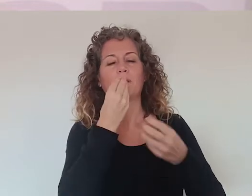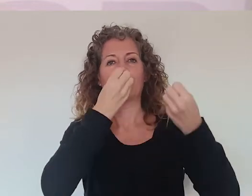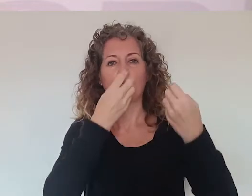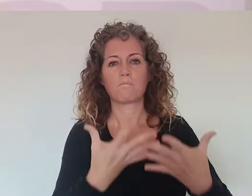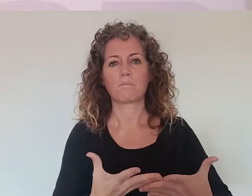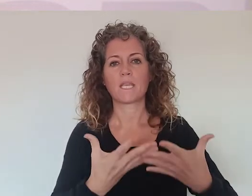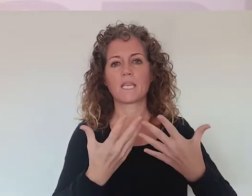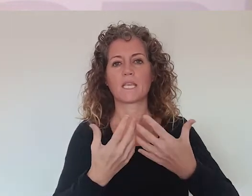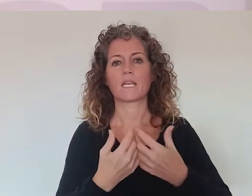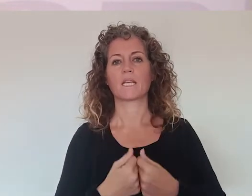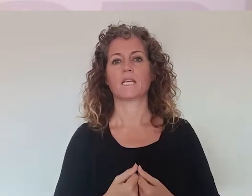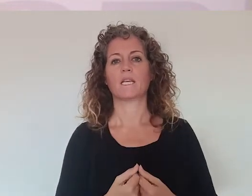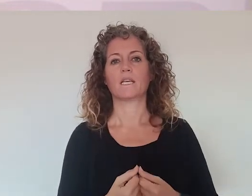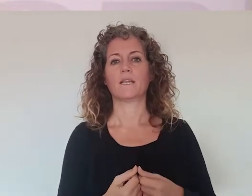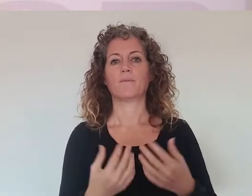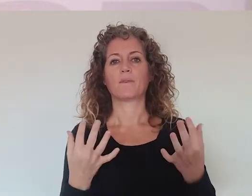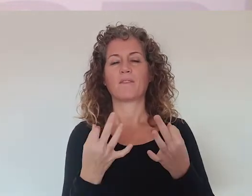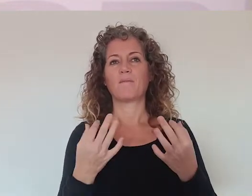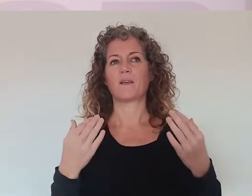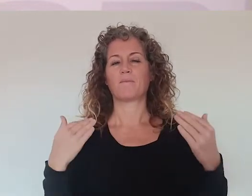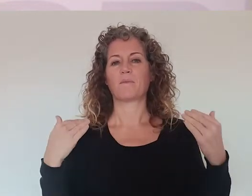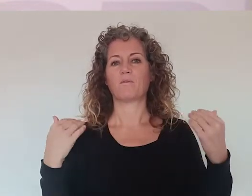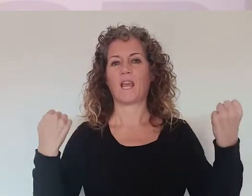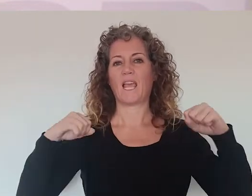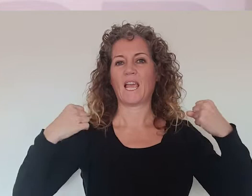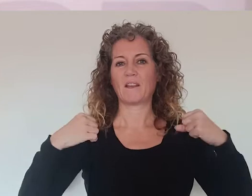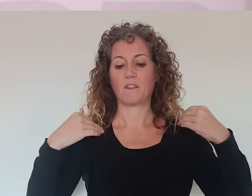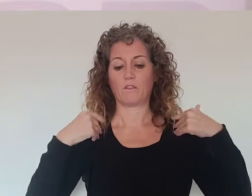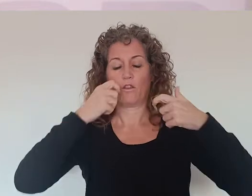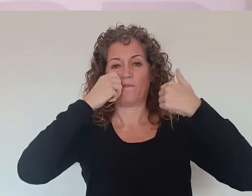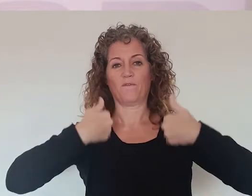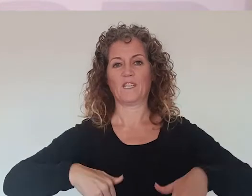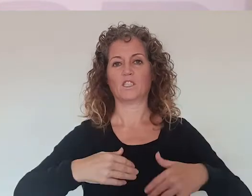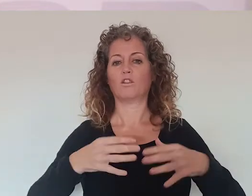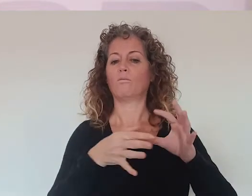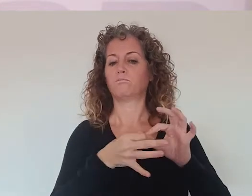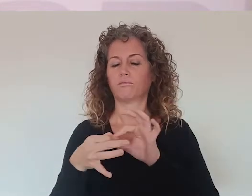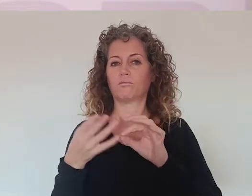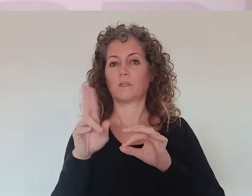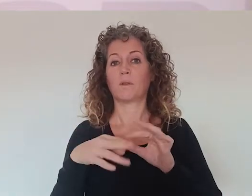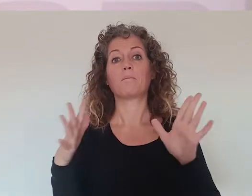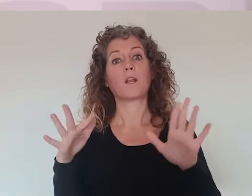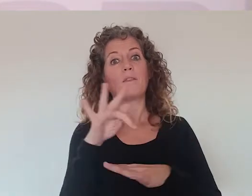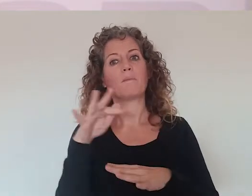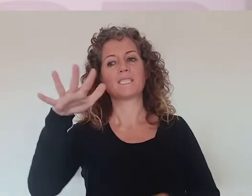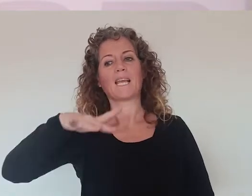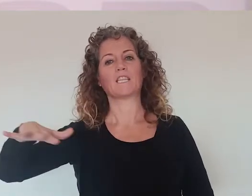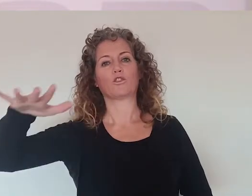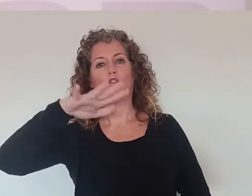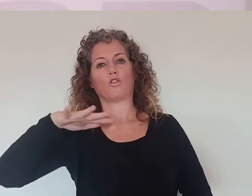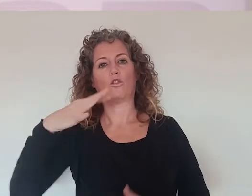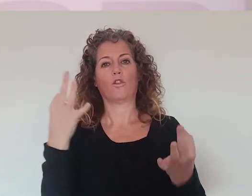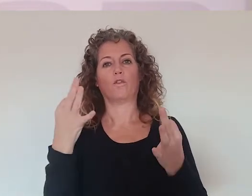desde el punto de vista de la salud, es decir, tener una buena alimentación, tener un ejercicio físico adecuado,